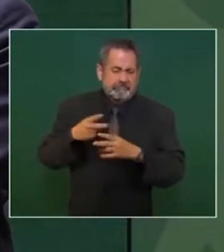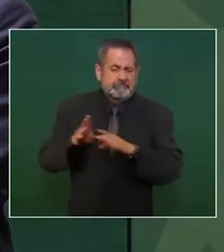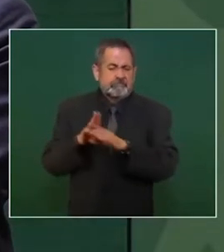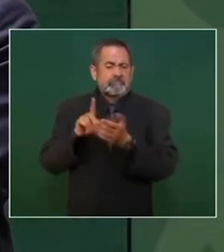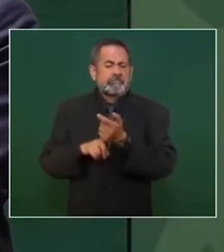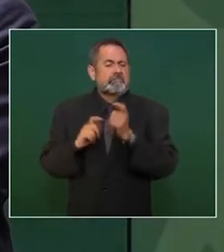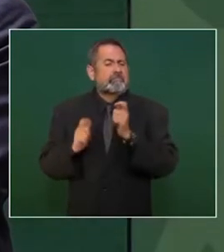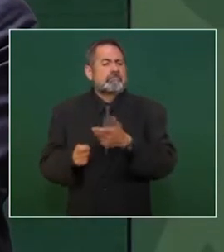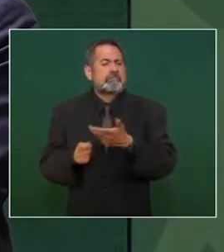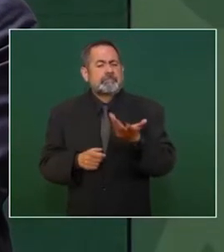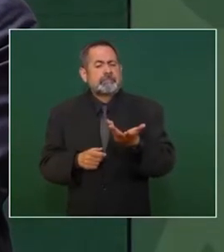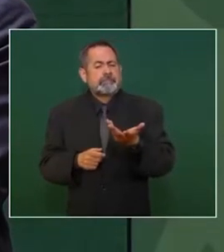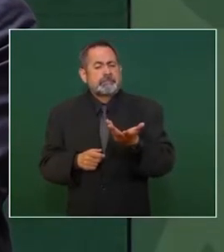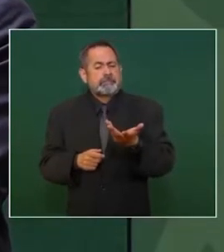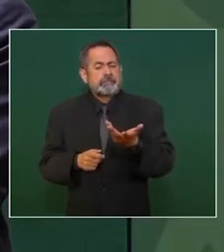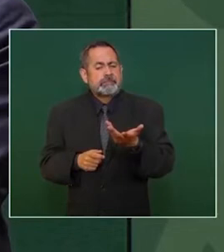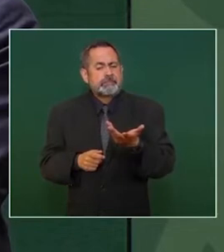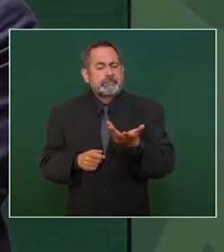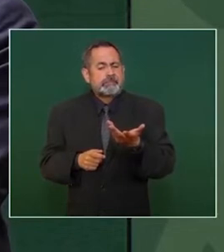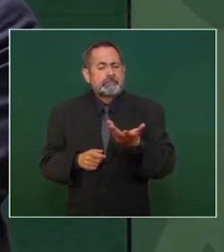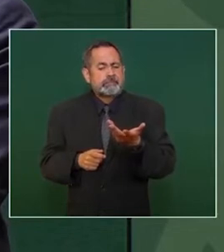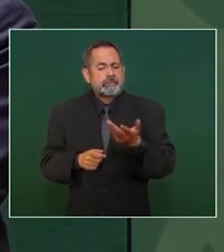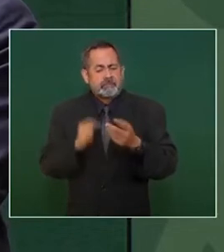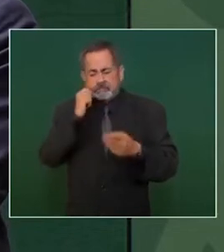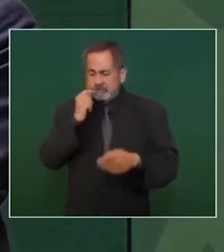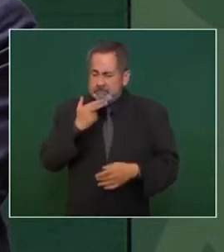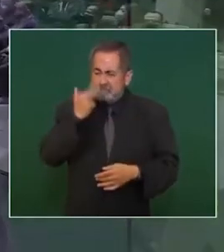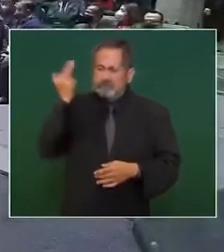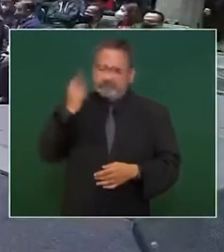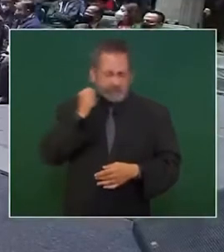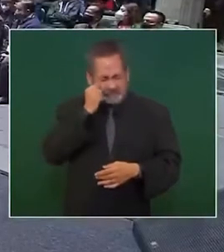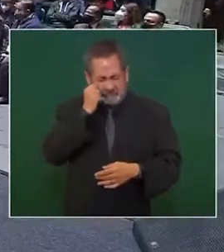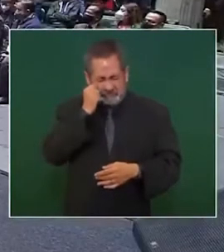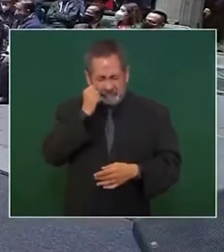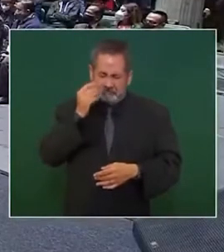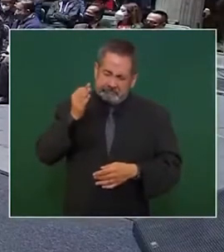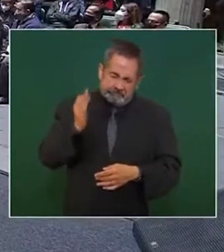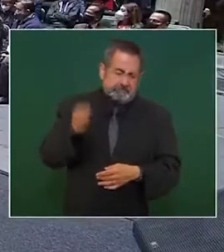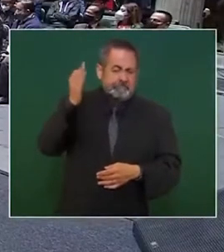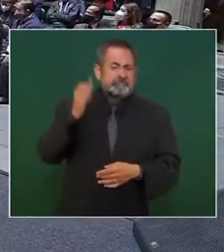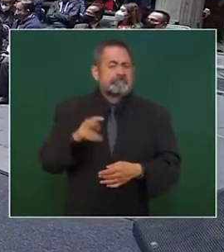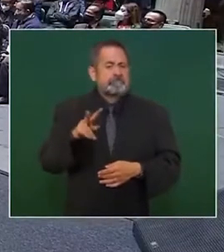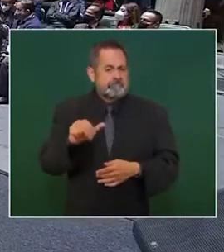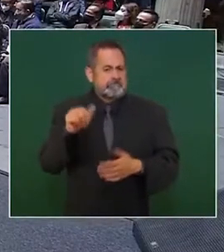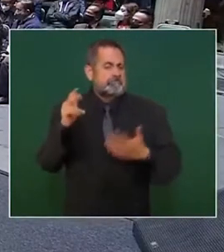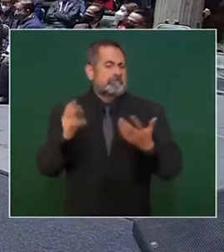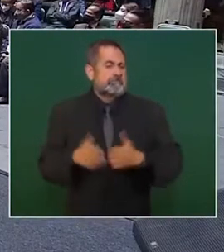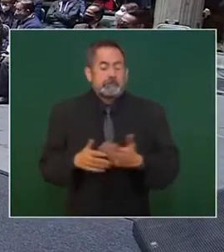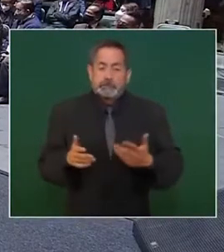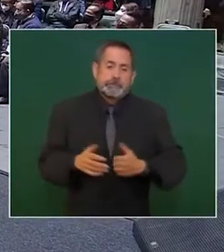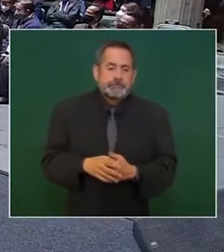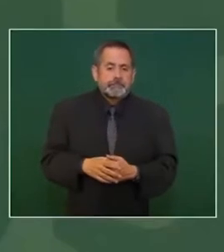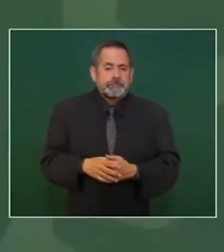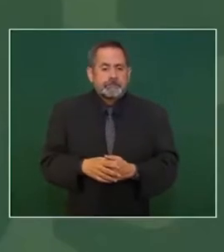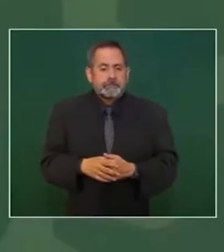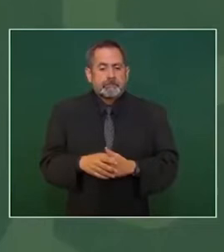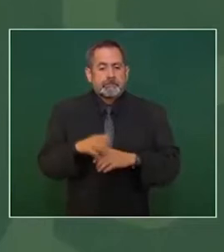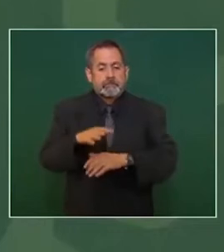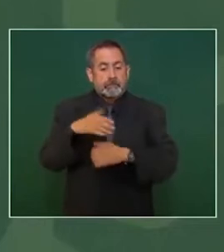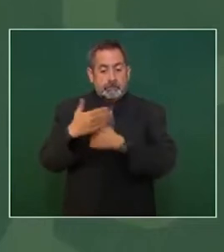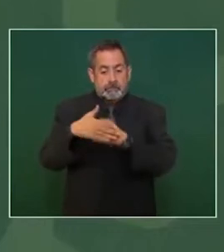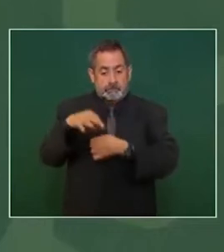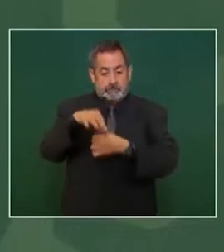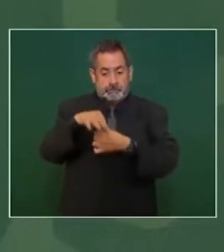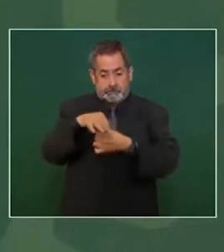este poner en riesgo hasta la vida entonces en el caso de las